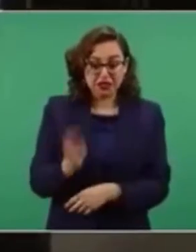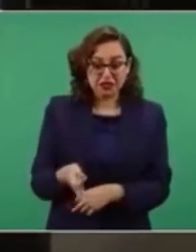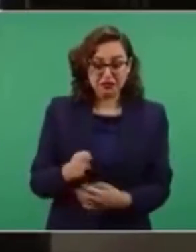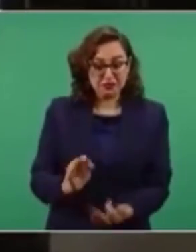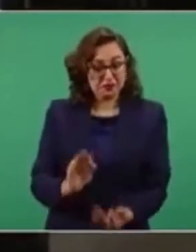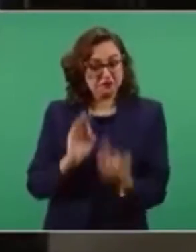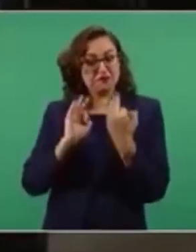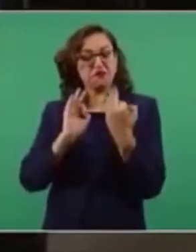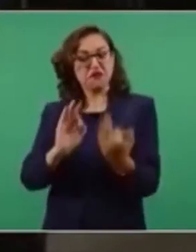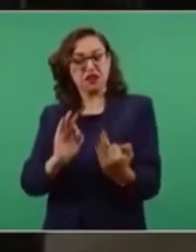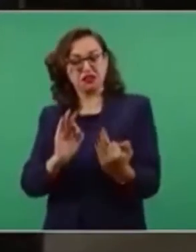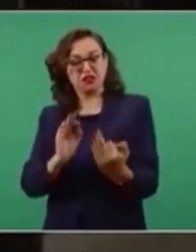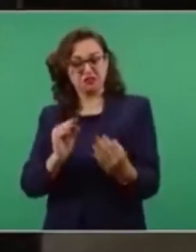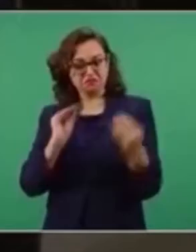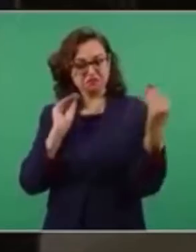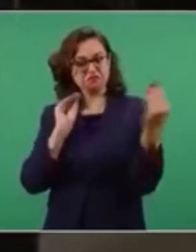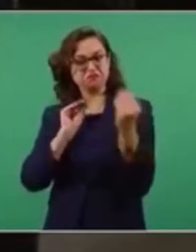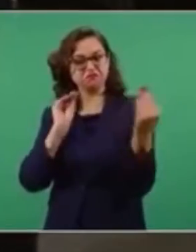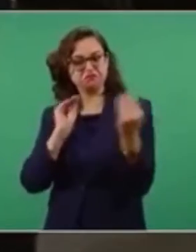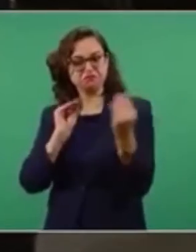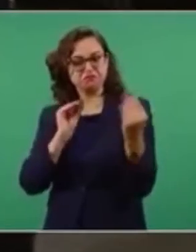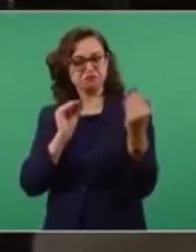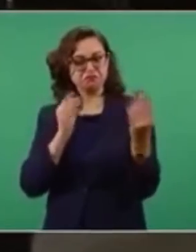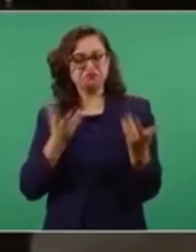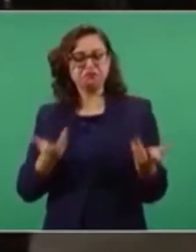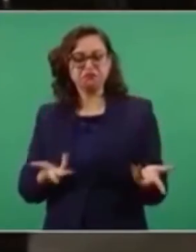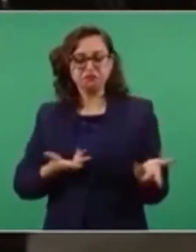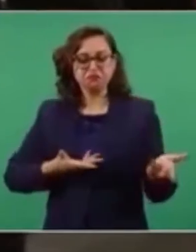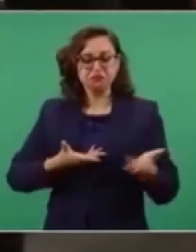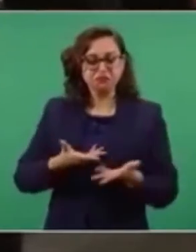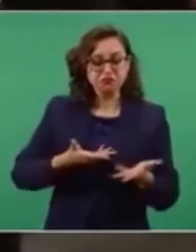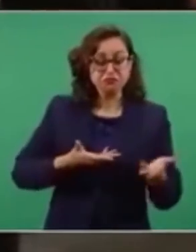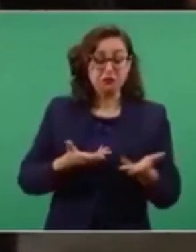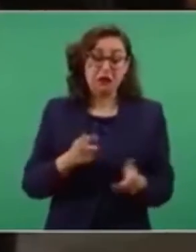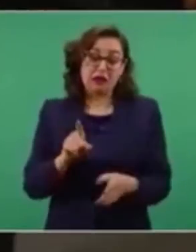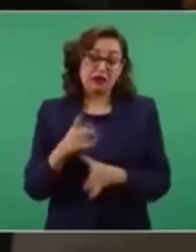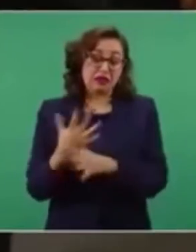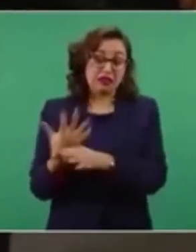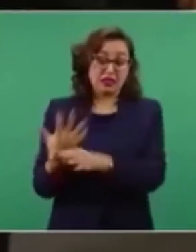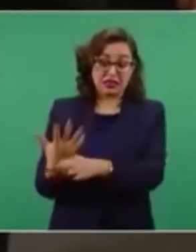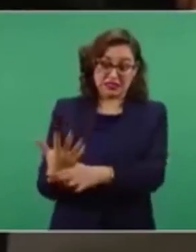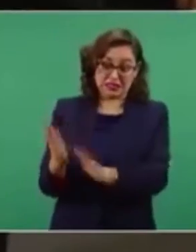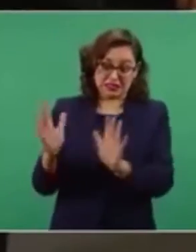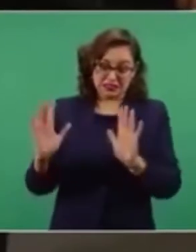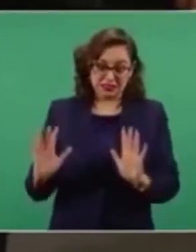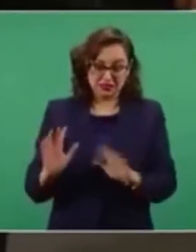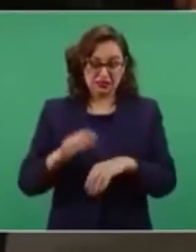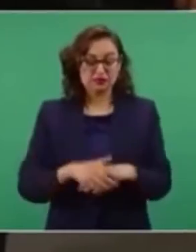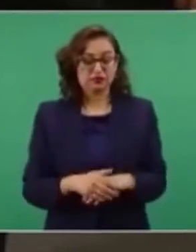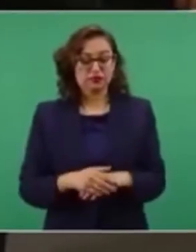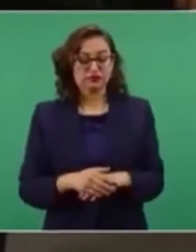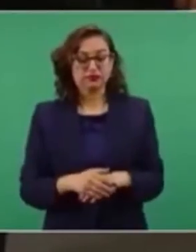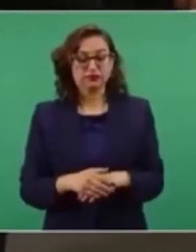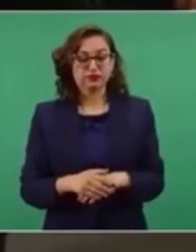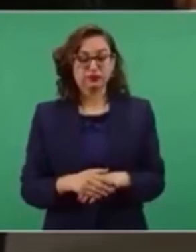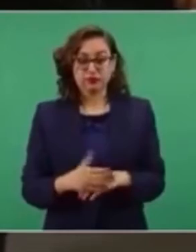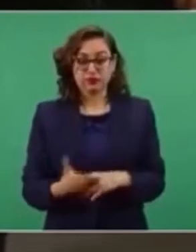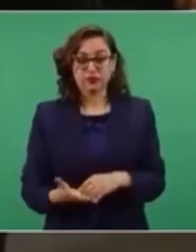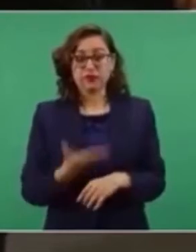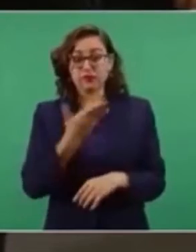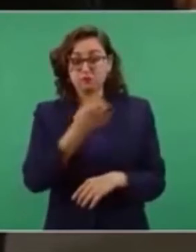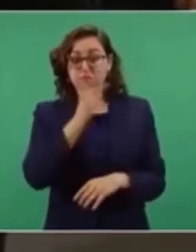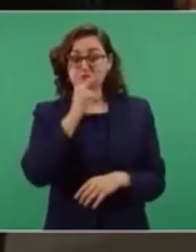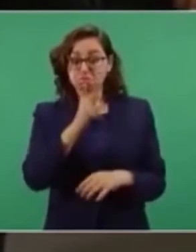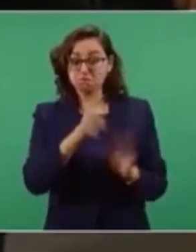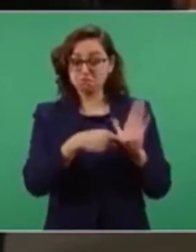frente estos señalamientos, las pruebas que tiene, estaría usted, lo que él dice en la carta, estaría usted sosteniendo y justificando su palabra.